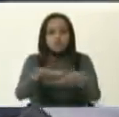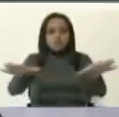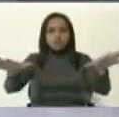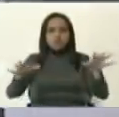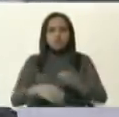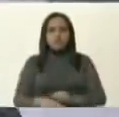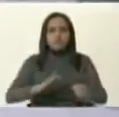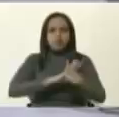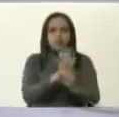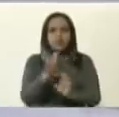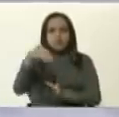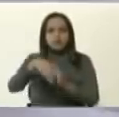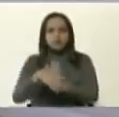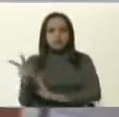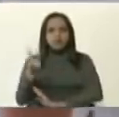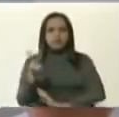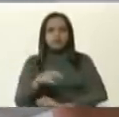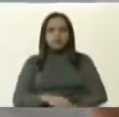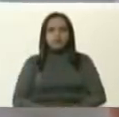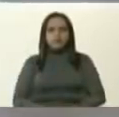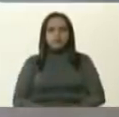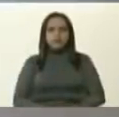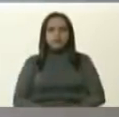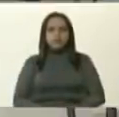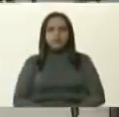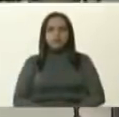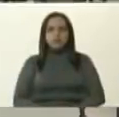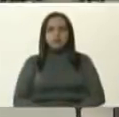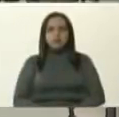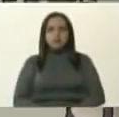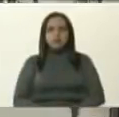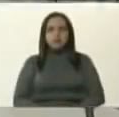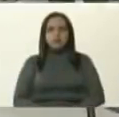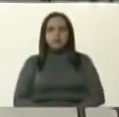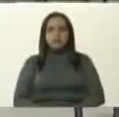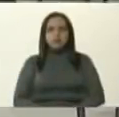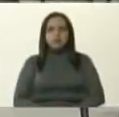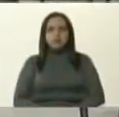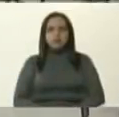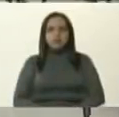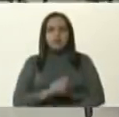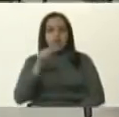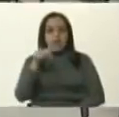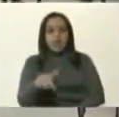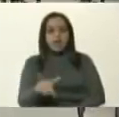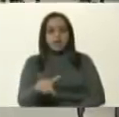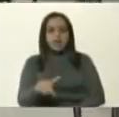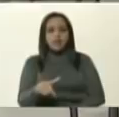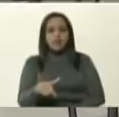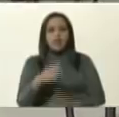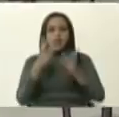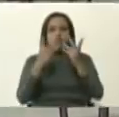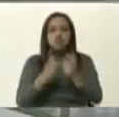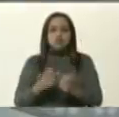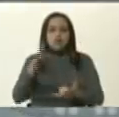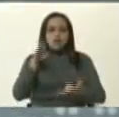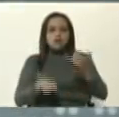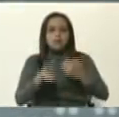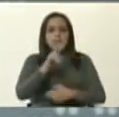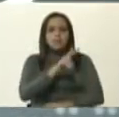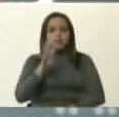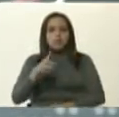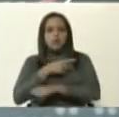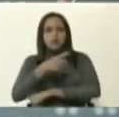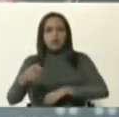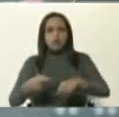en el territorio. Así que, bueno, Julio, estos son los reportes de las últimas 24 horas. Nosotros